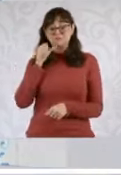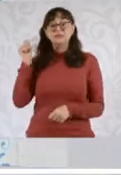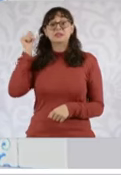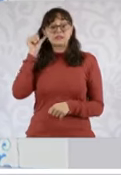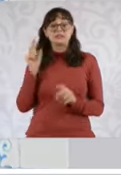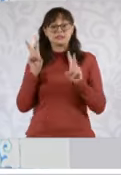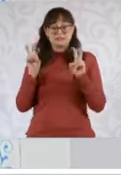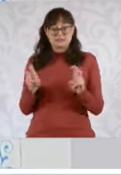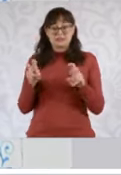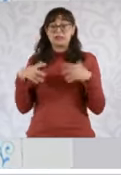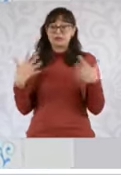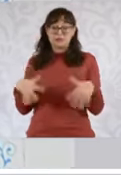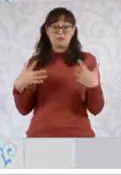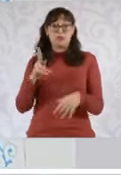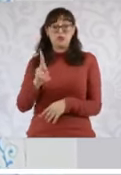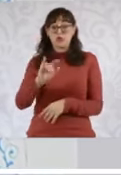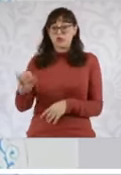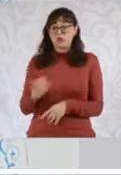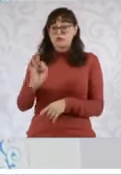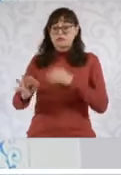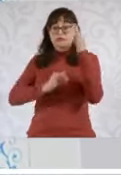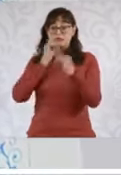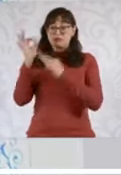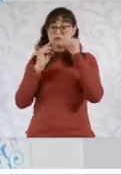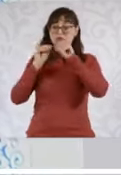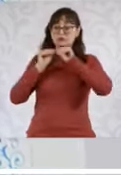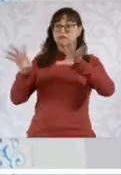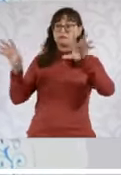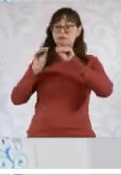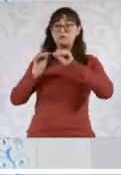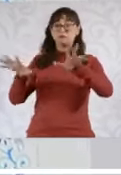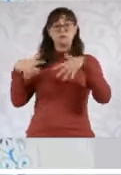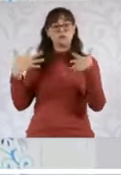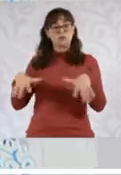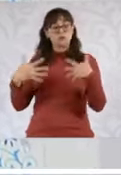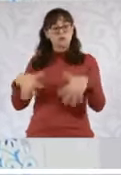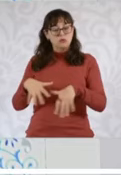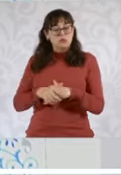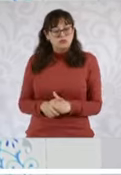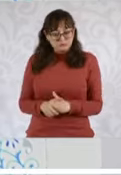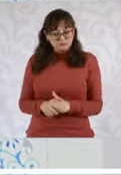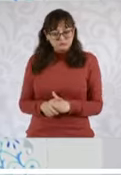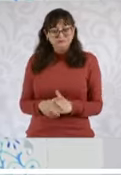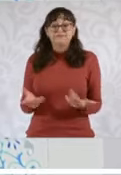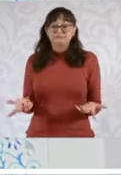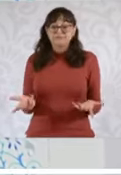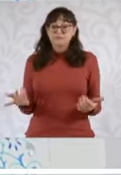importantes respecto a la reforma al Poder Judicial, la reforma constitucional al Poder Judicial. Uno,